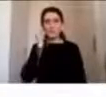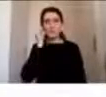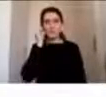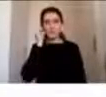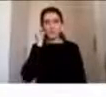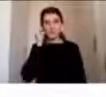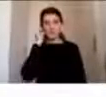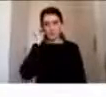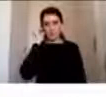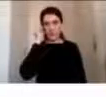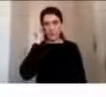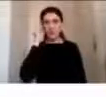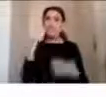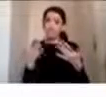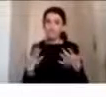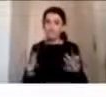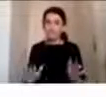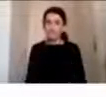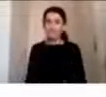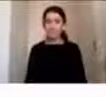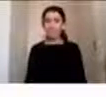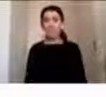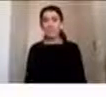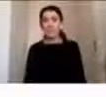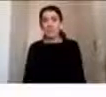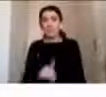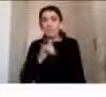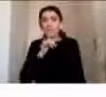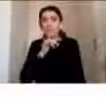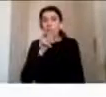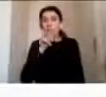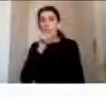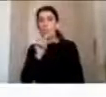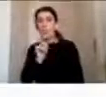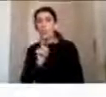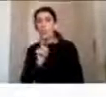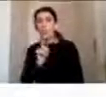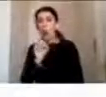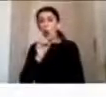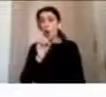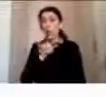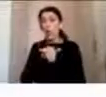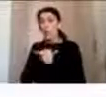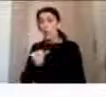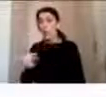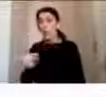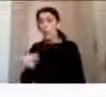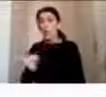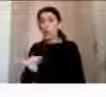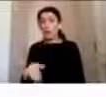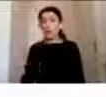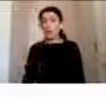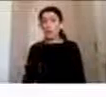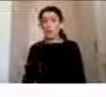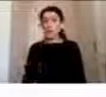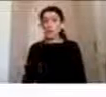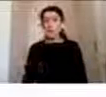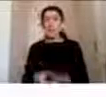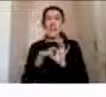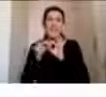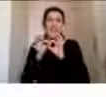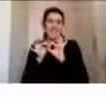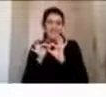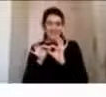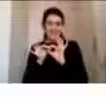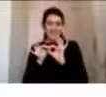Eso. No sé si hay preguntas o las vemos después. Muchas gracias, Miguel. Las preguntas las